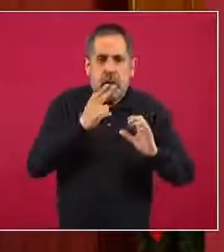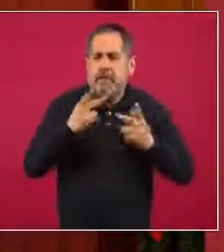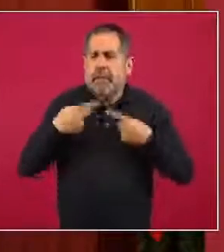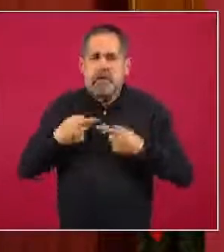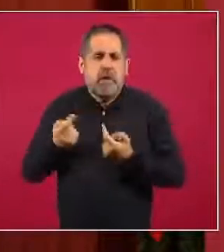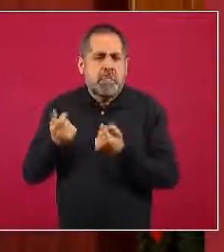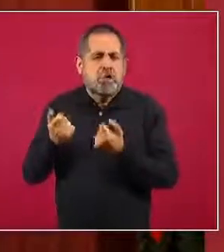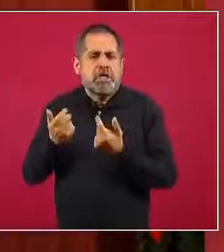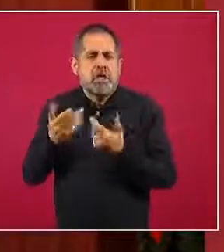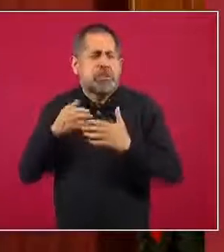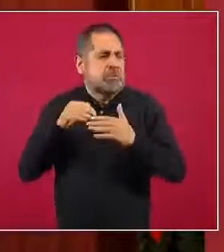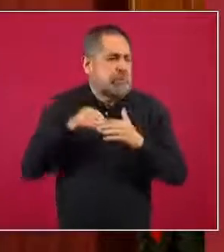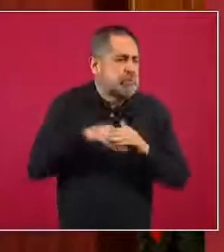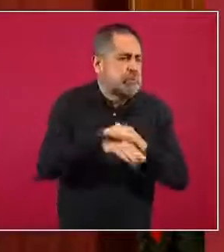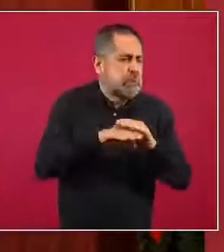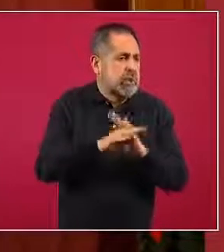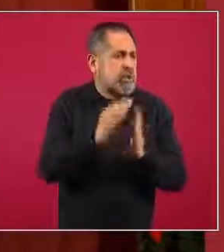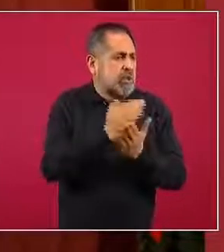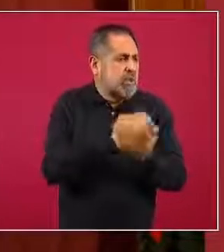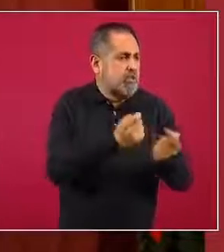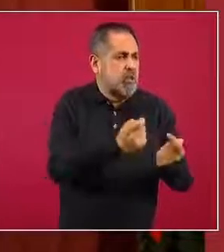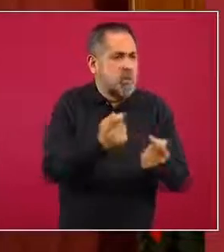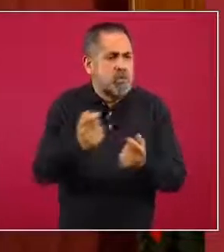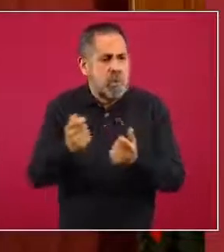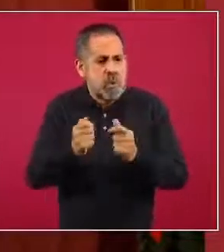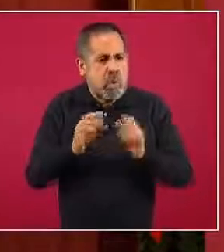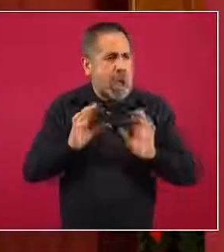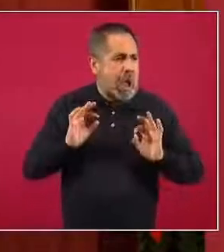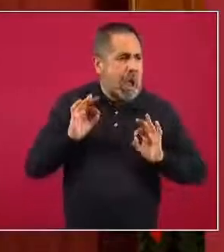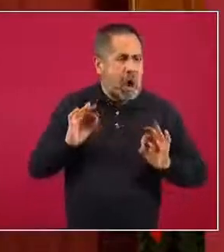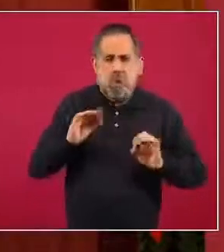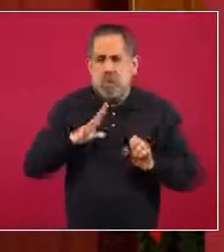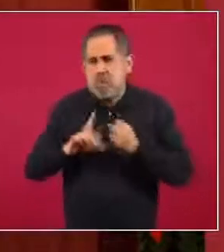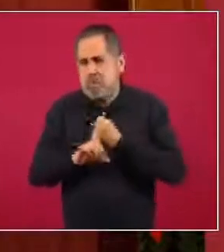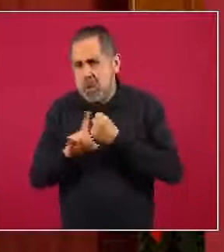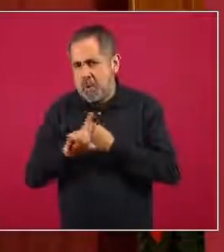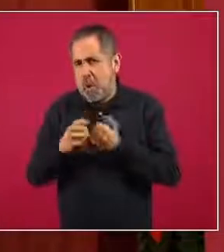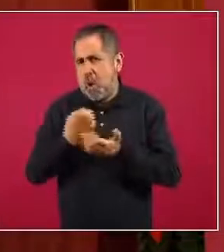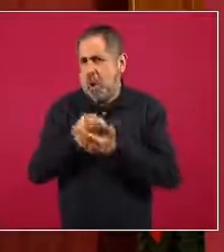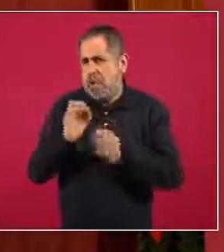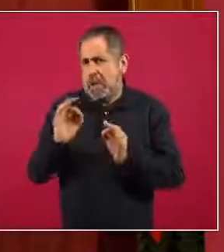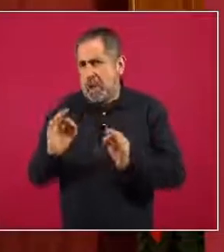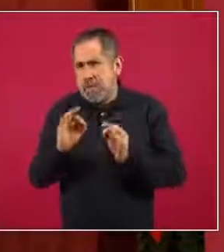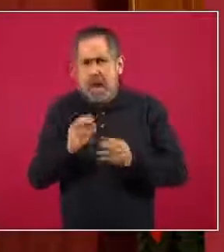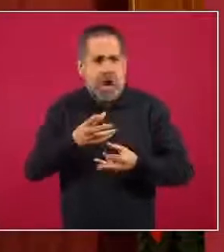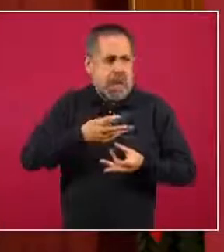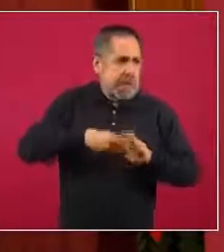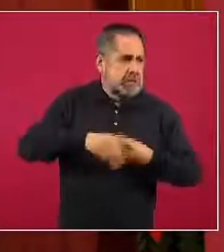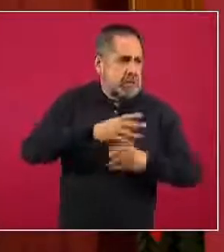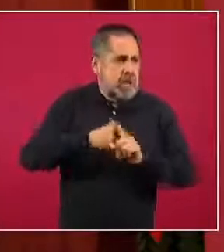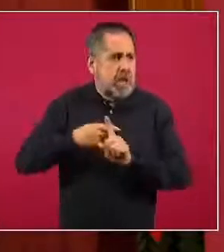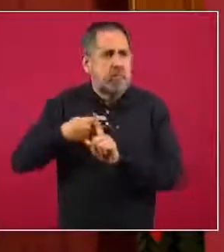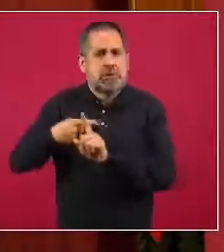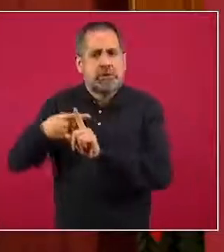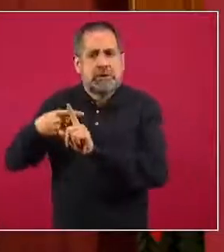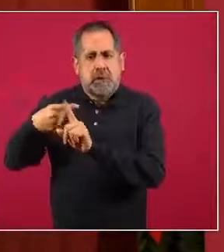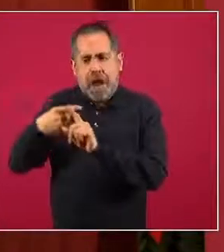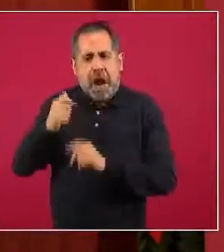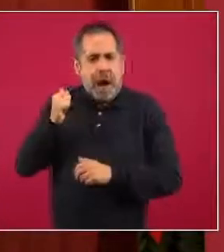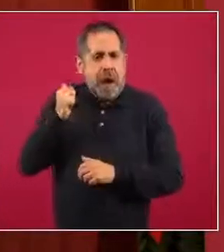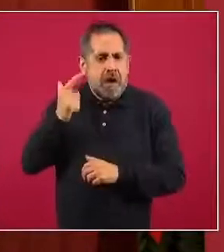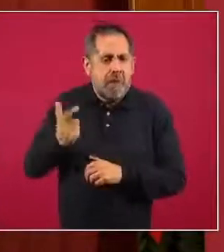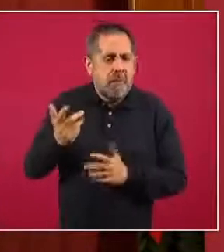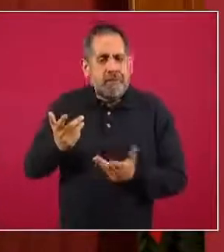también disminuidos, no afectan tanto a la economía, pero sí generan un impacto importante en la